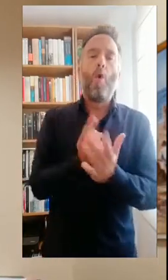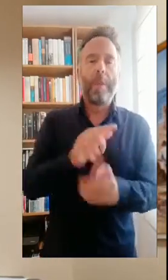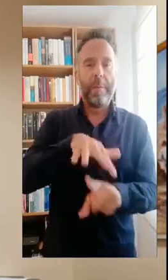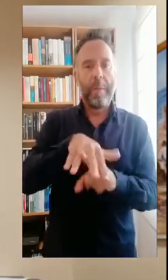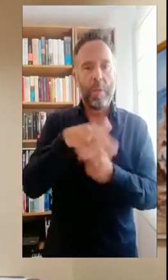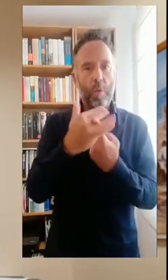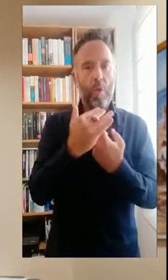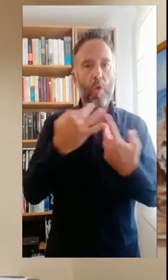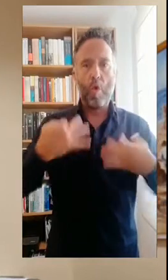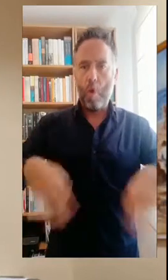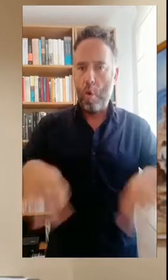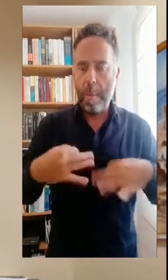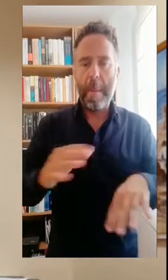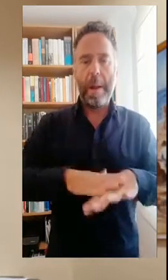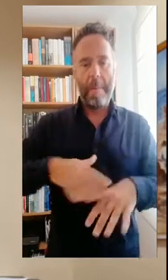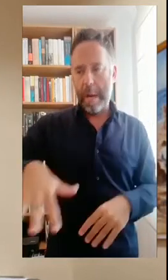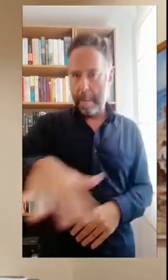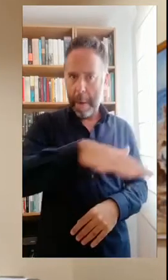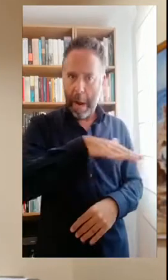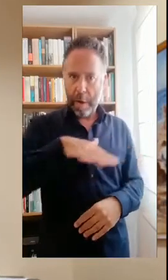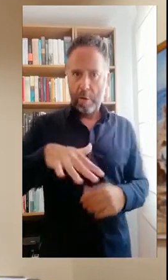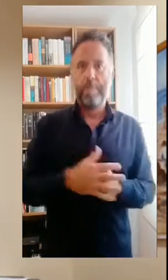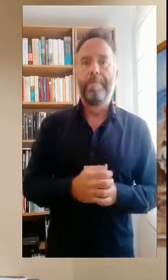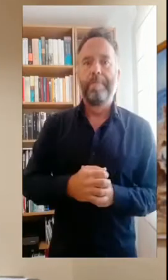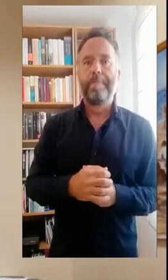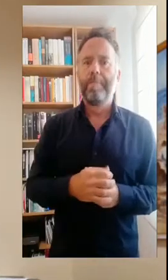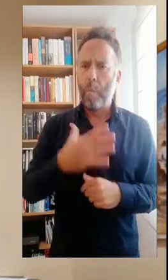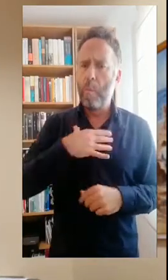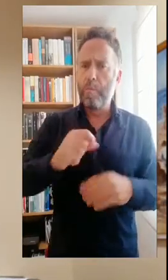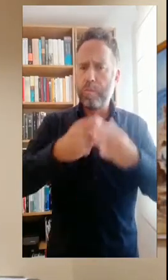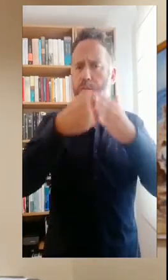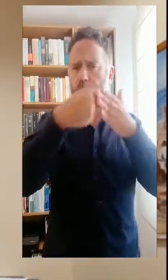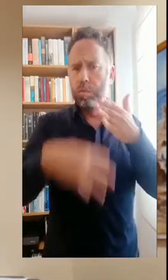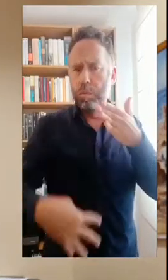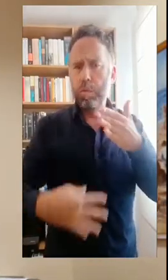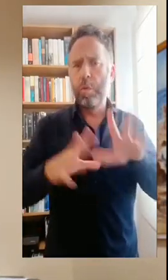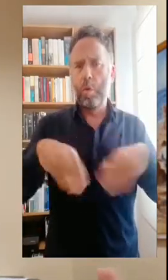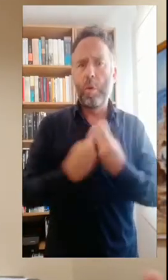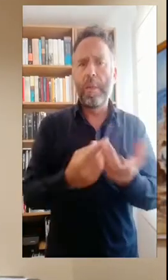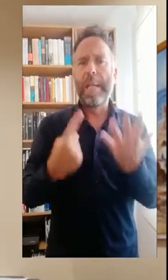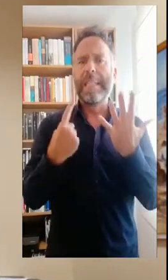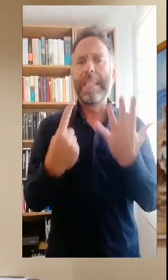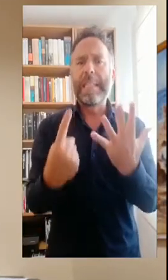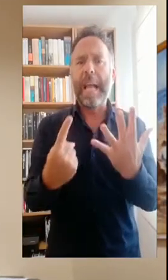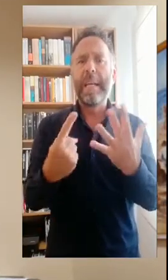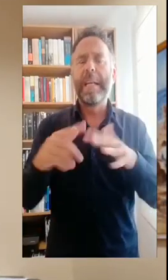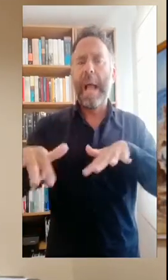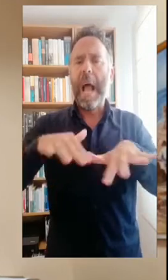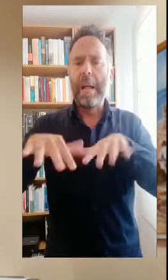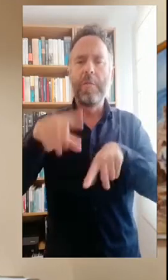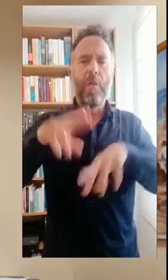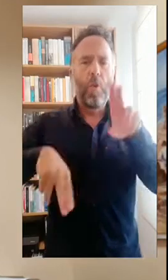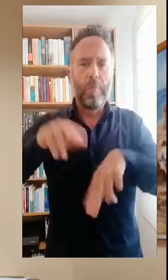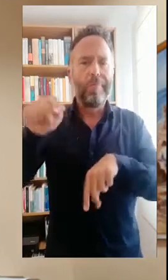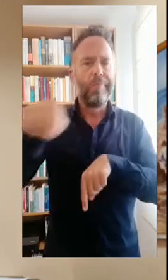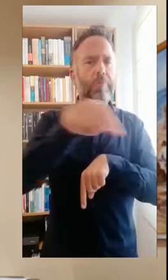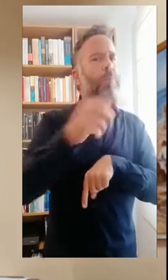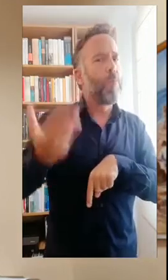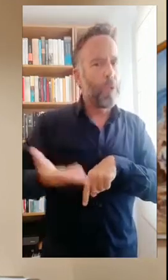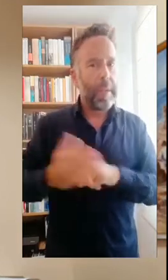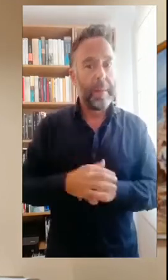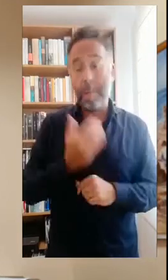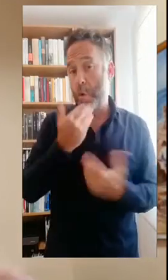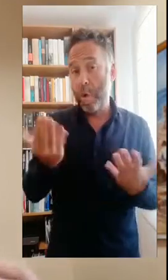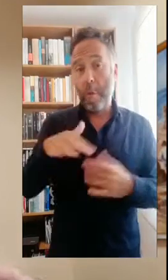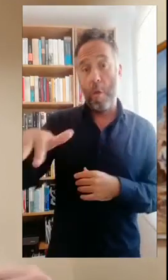y la mejora de nuestros entornos, de nuestros barrios. Concretamente puedo enumerar un total de seis actuaciones importantes que en este momento se están